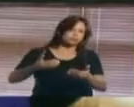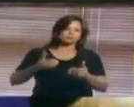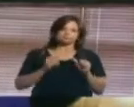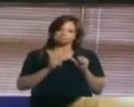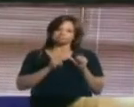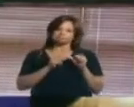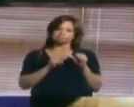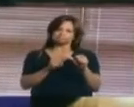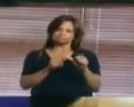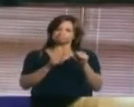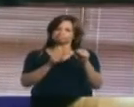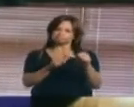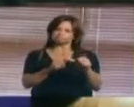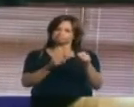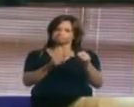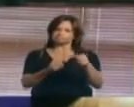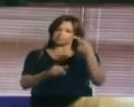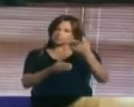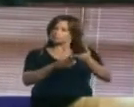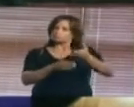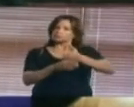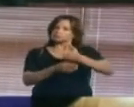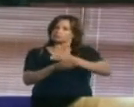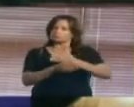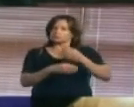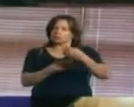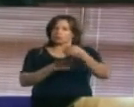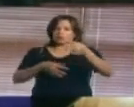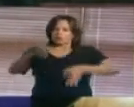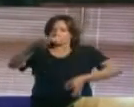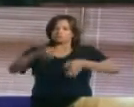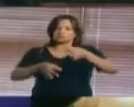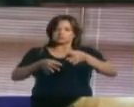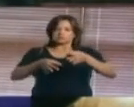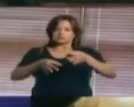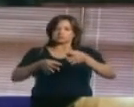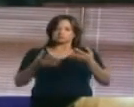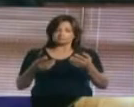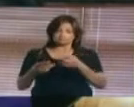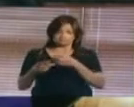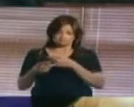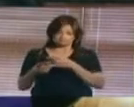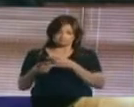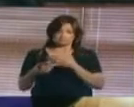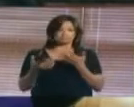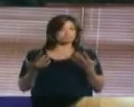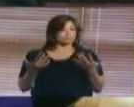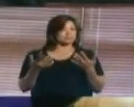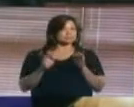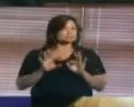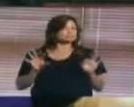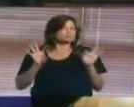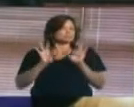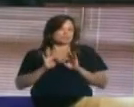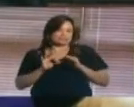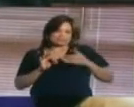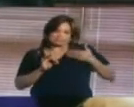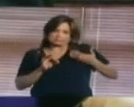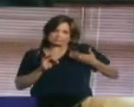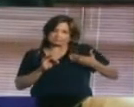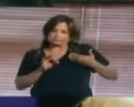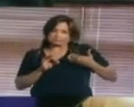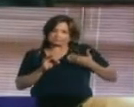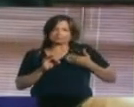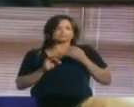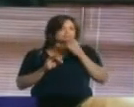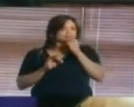permanentes para mejorar la administración de justicias. Ellos han valido mucho